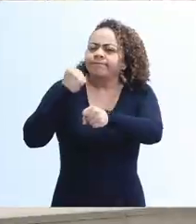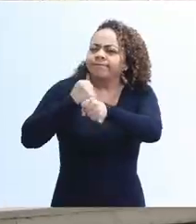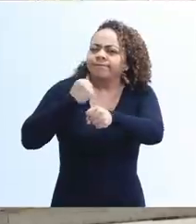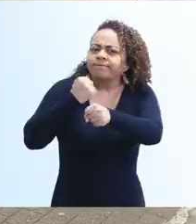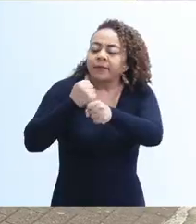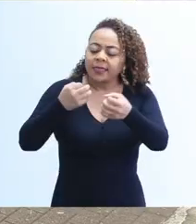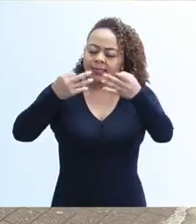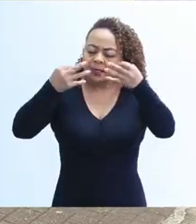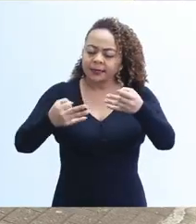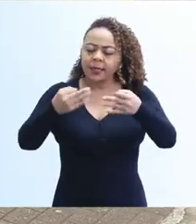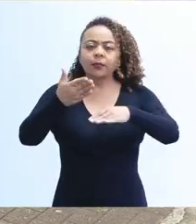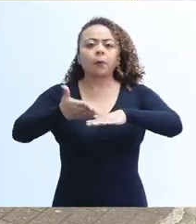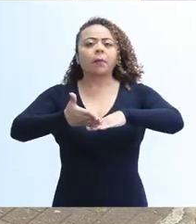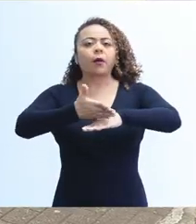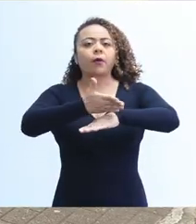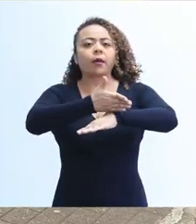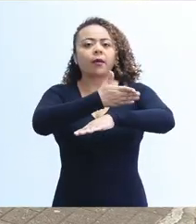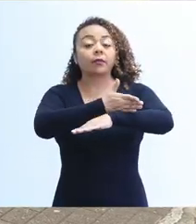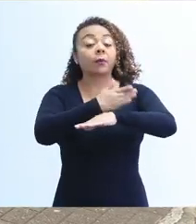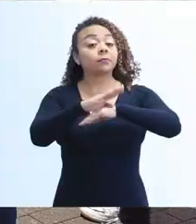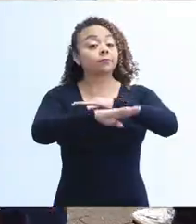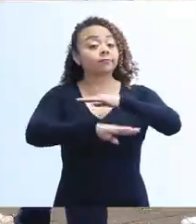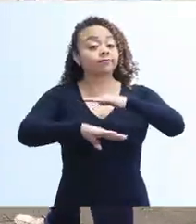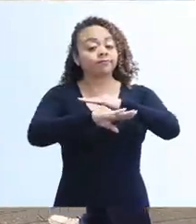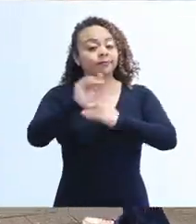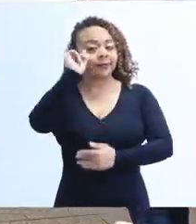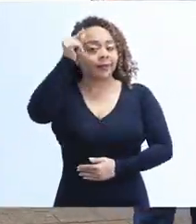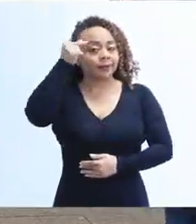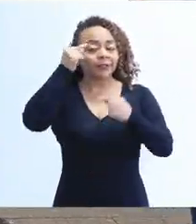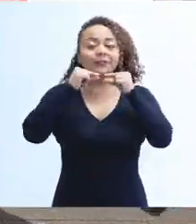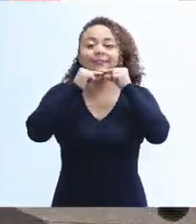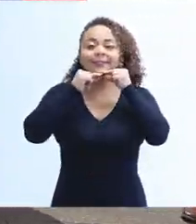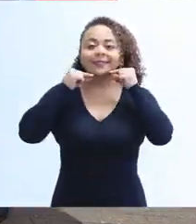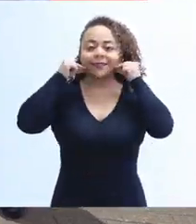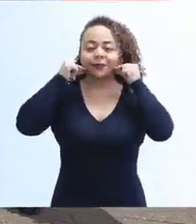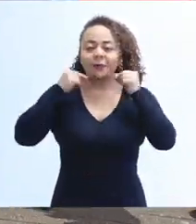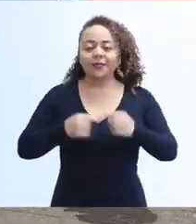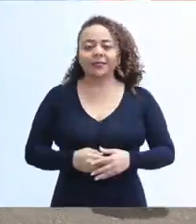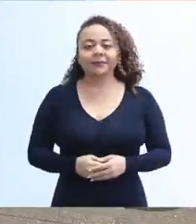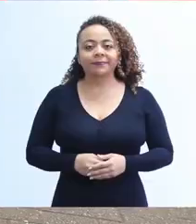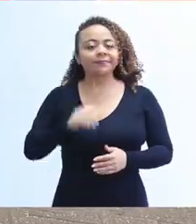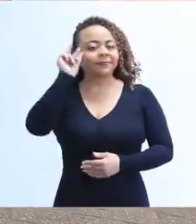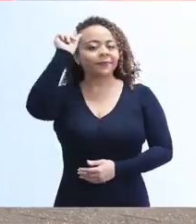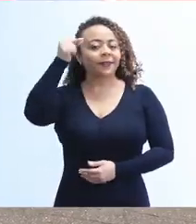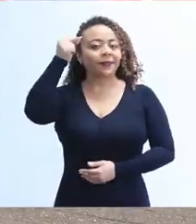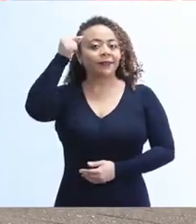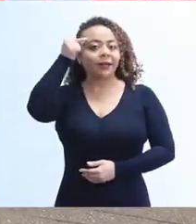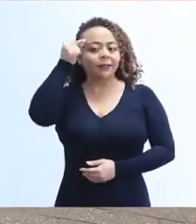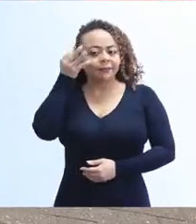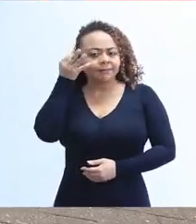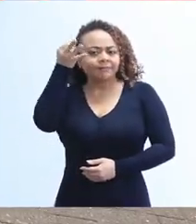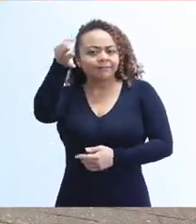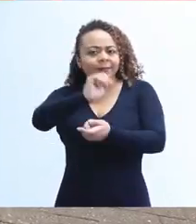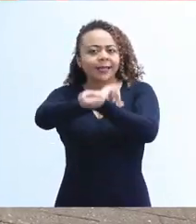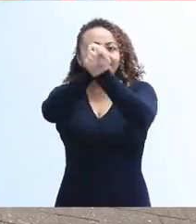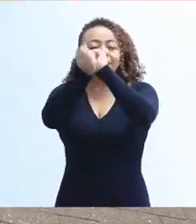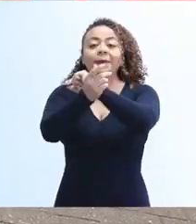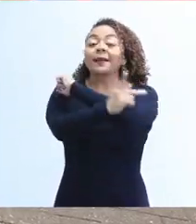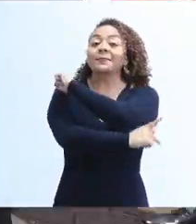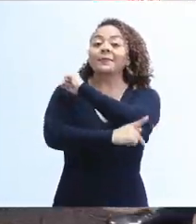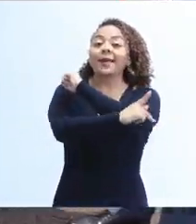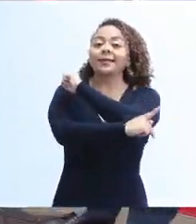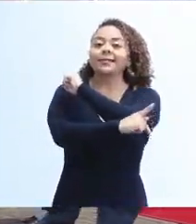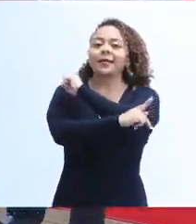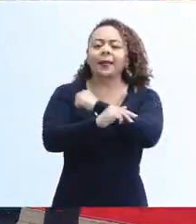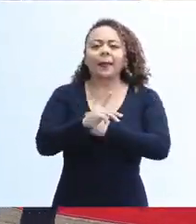Trabajando, decidiendo y mejorando son los pilares de la administración Chávez Robles, un gobierno que está en camino de transformar este